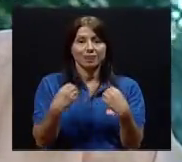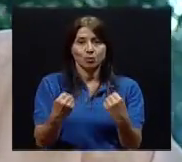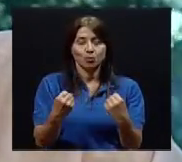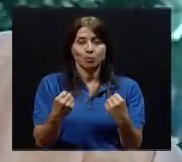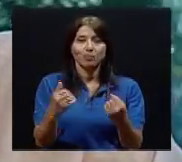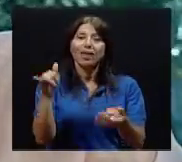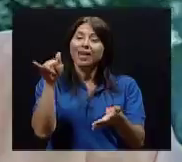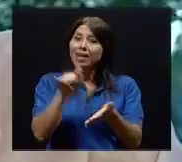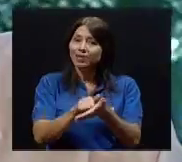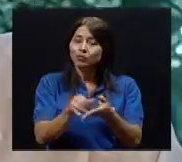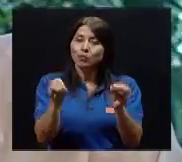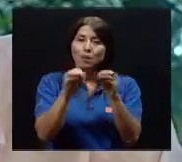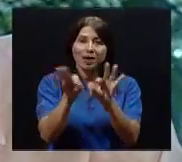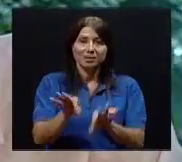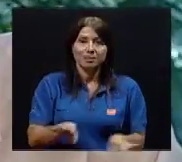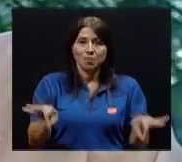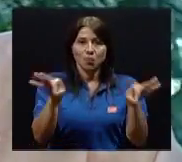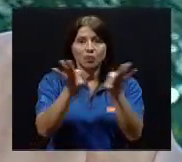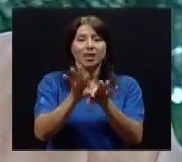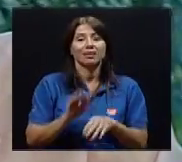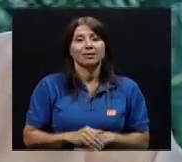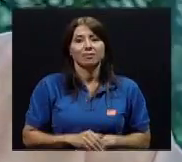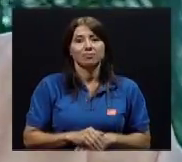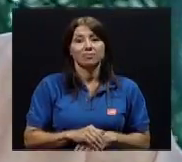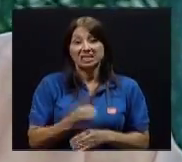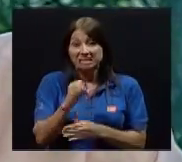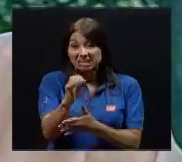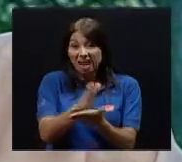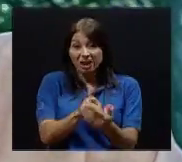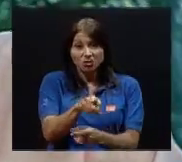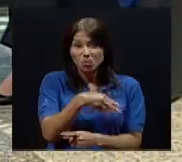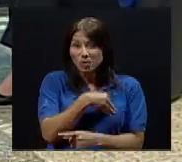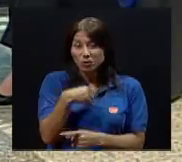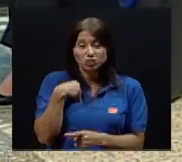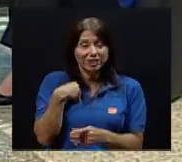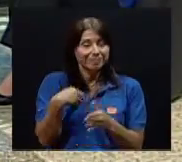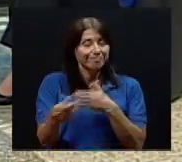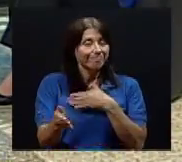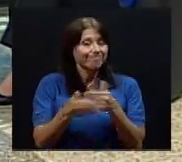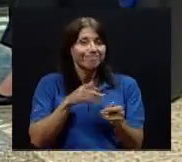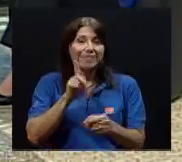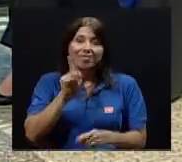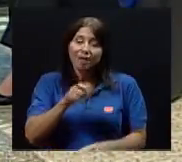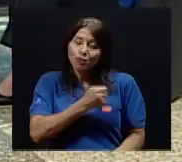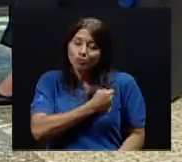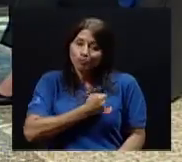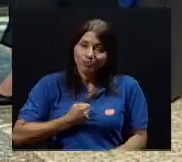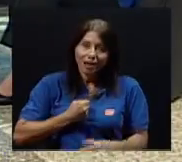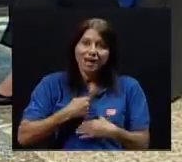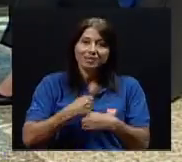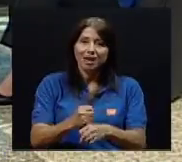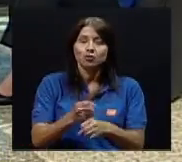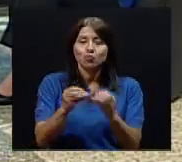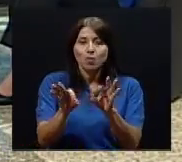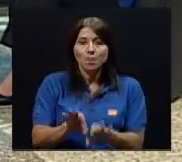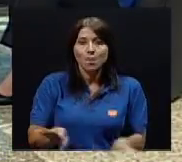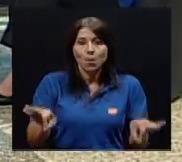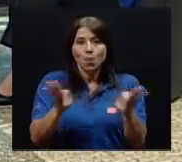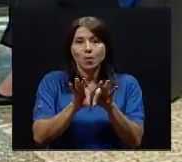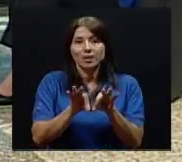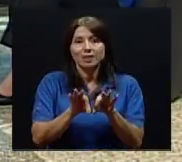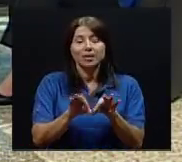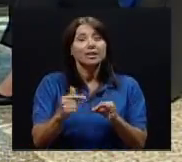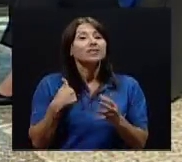más importante. Si no me gusta, aún tengo que hacerlo, pues es muy importante. Si quiero vivir, no más tiempo,